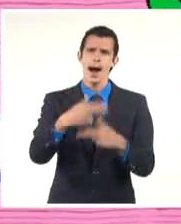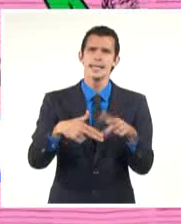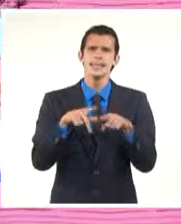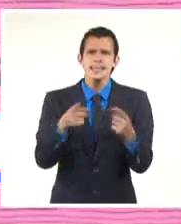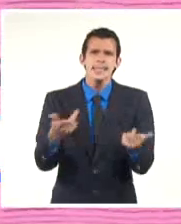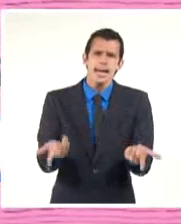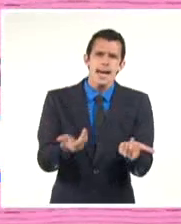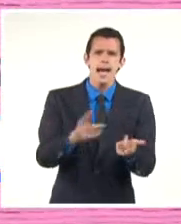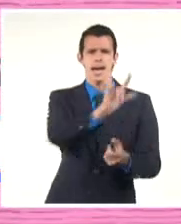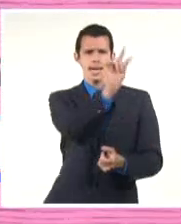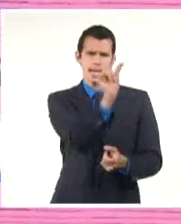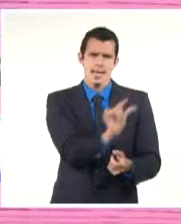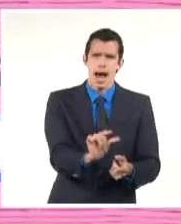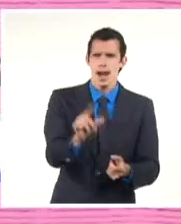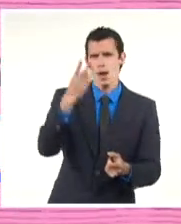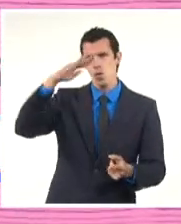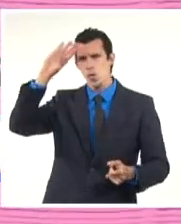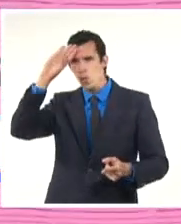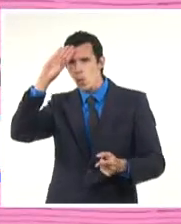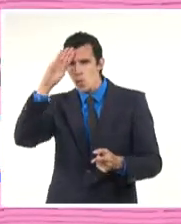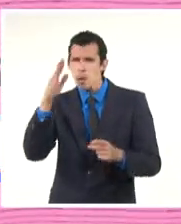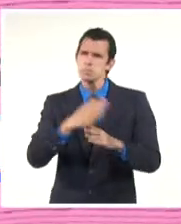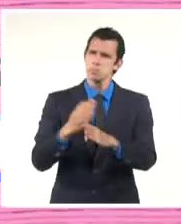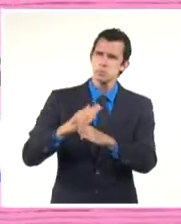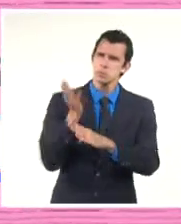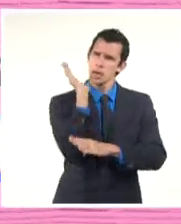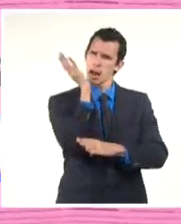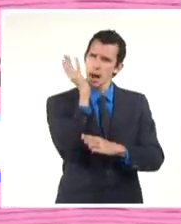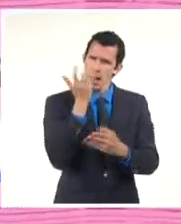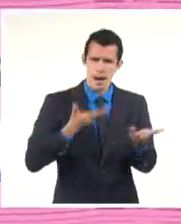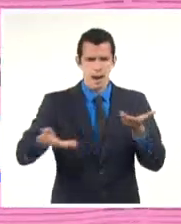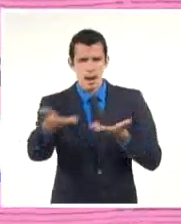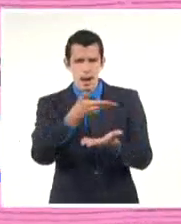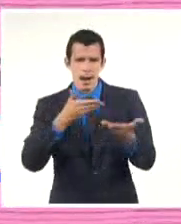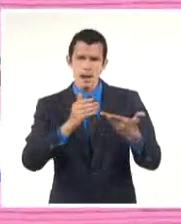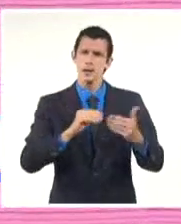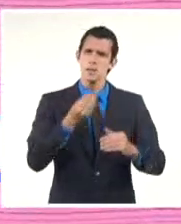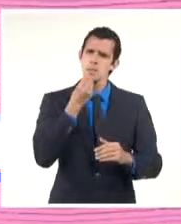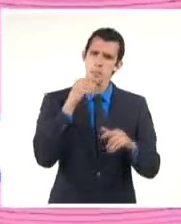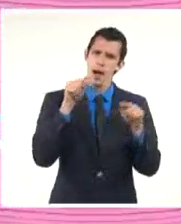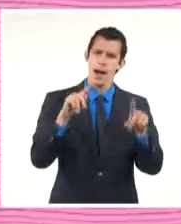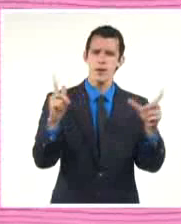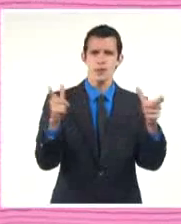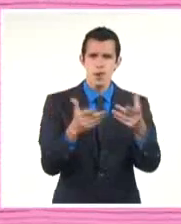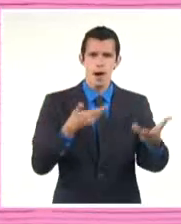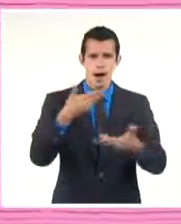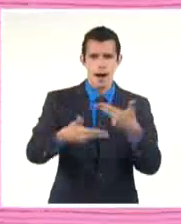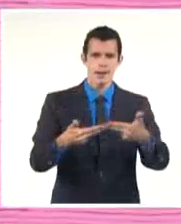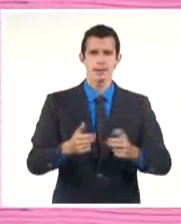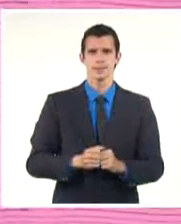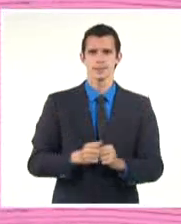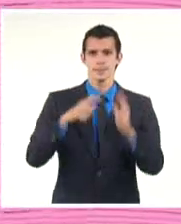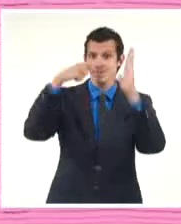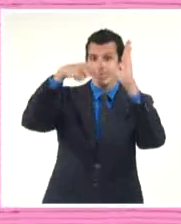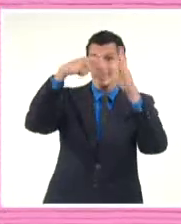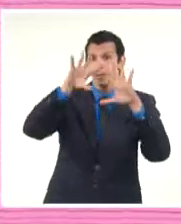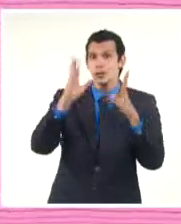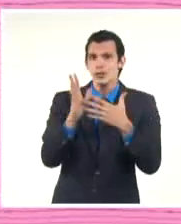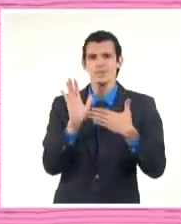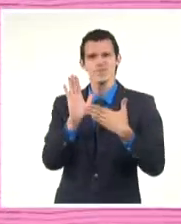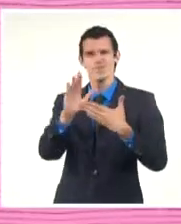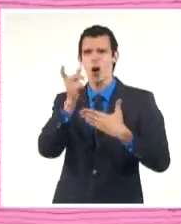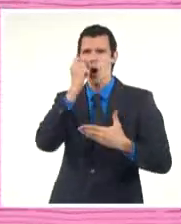proyecciones, encuentros, clases magistrales y debates. El encuentro rendirá homenaje al cineasta italiano Cesare